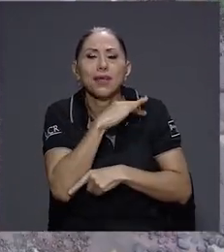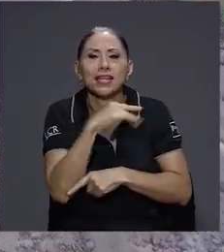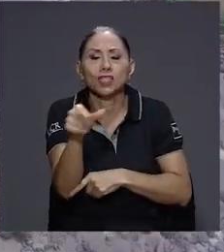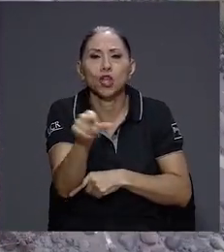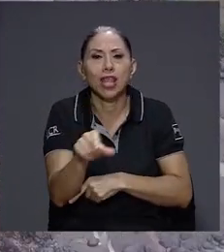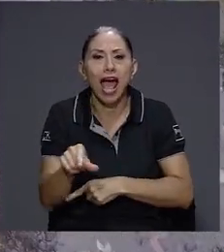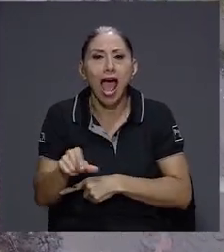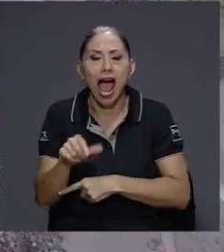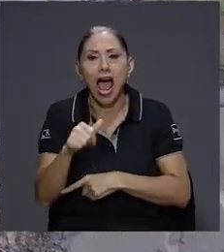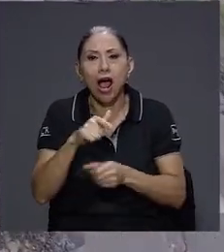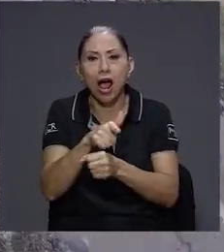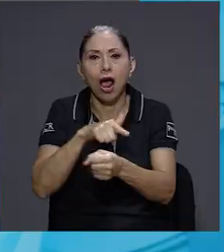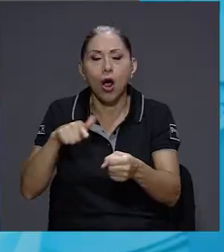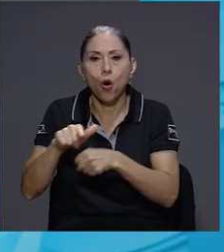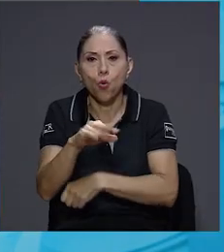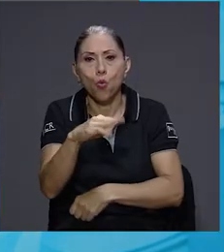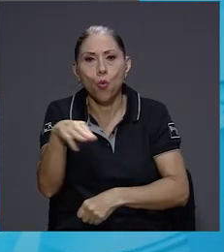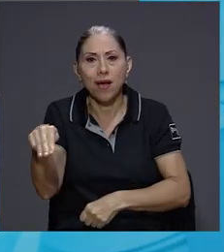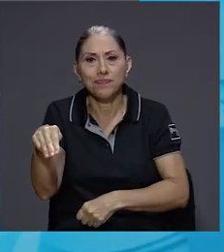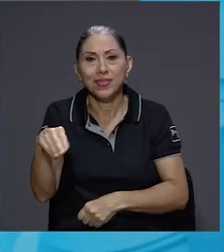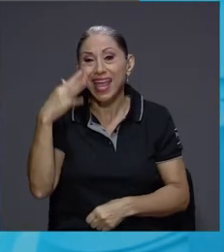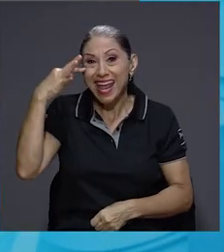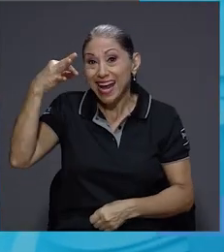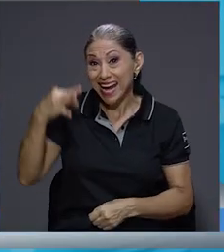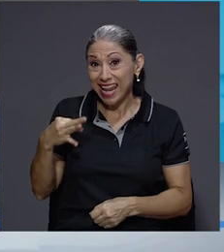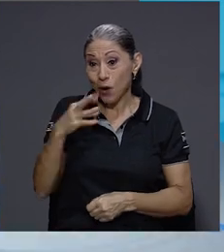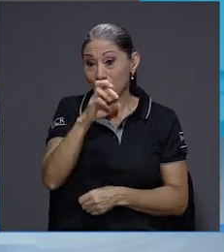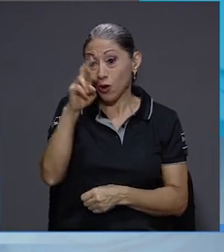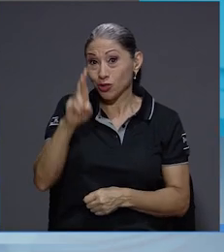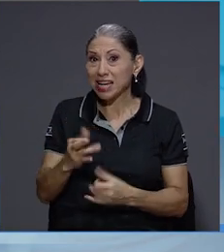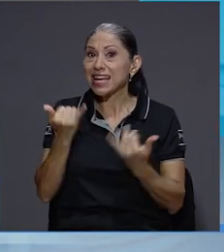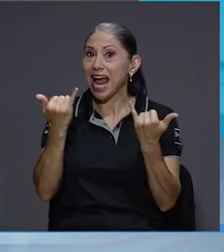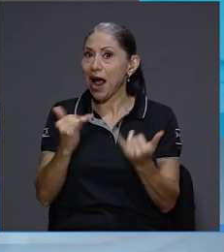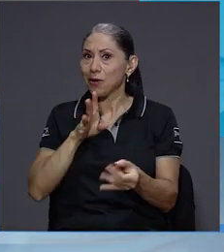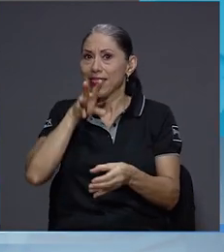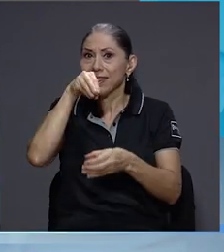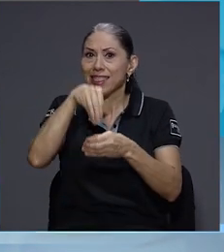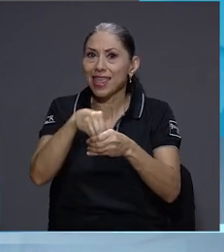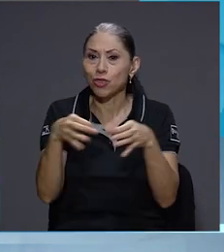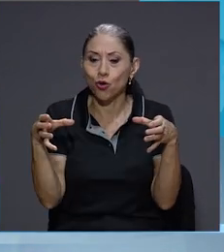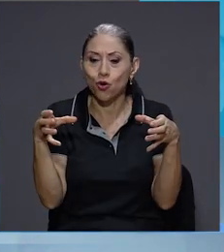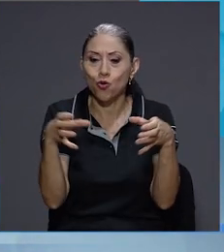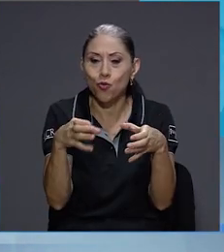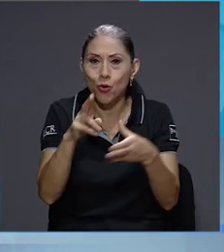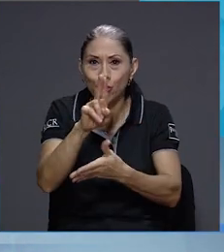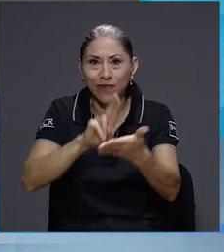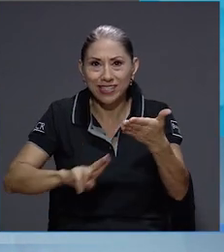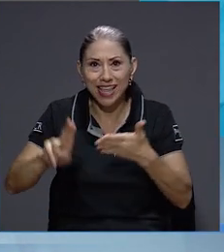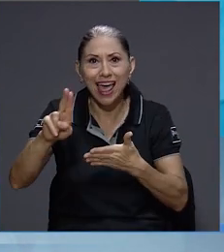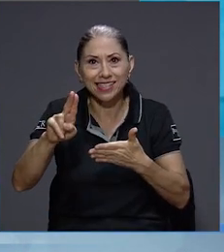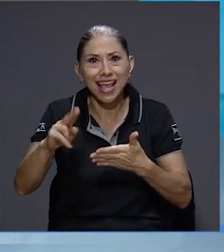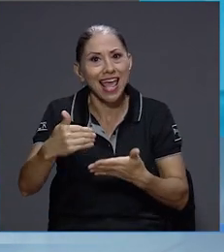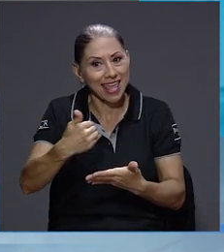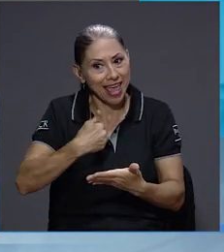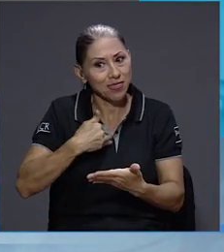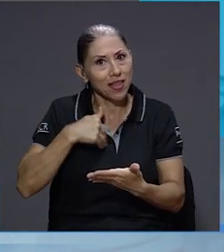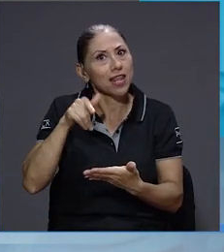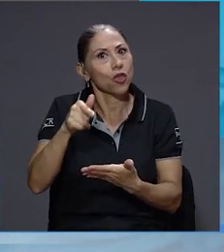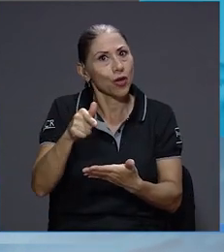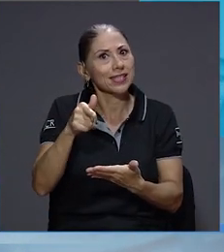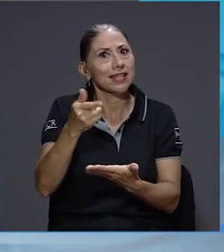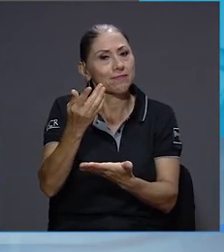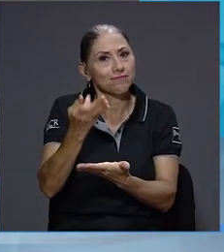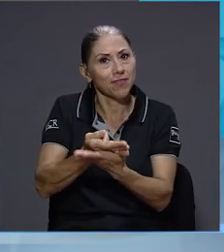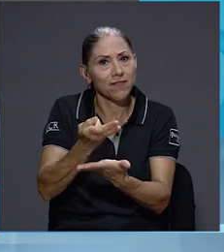posiciona a Costa Rica en un grupo selecto de universidades que ha podido ganar y que obtienen este tipo de financiamiento